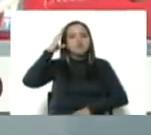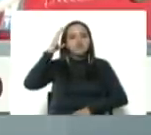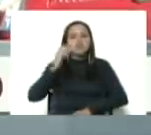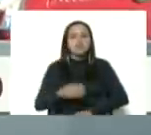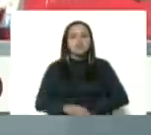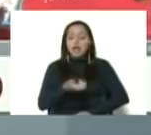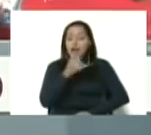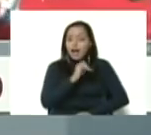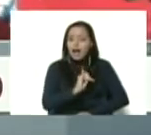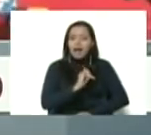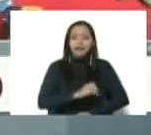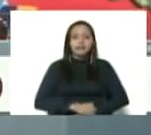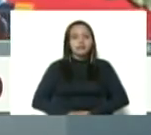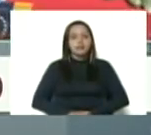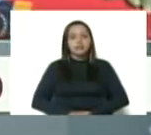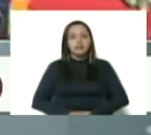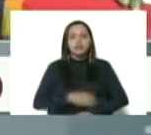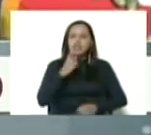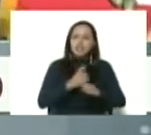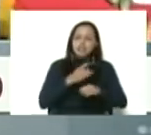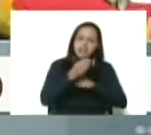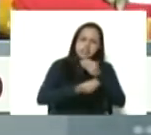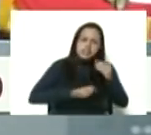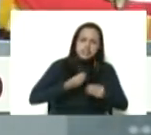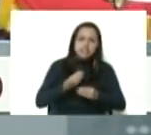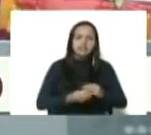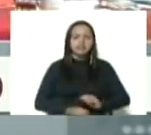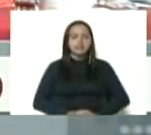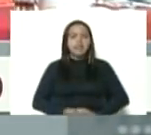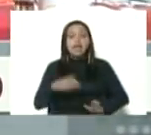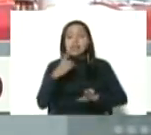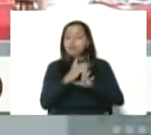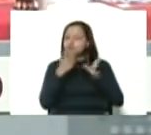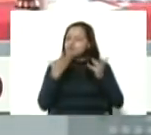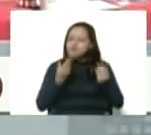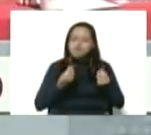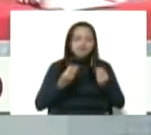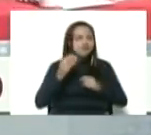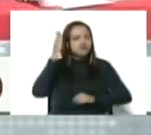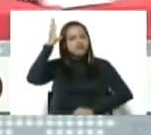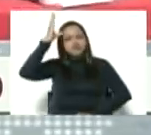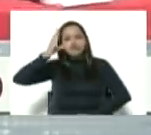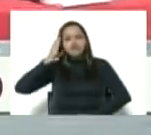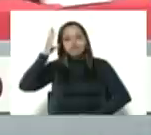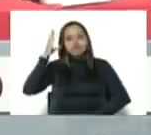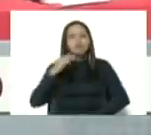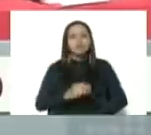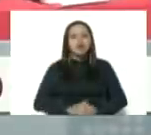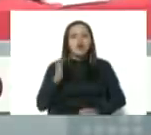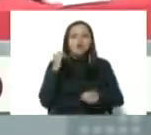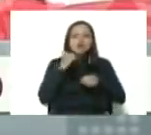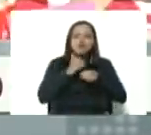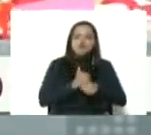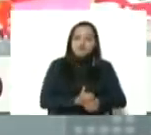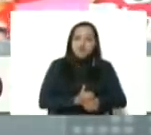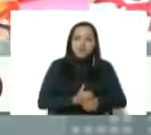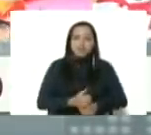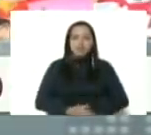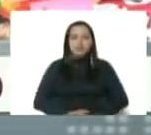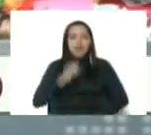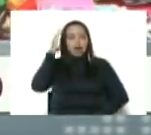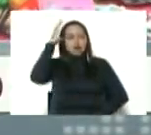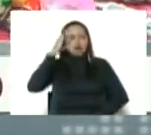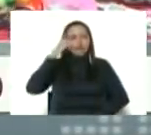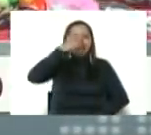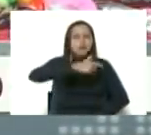pasa, de lo que hacemos, de lo que hay que hacer. Mucha conciencia. Confiar en la conciencia del